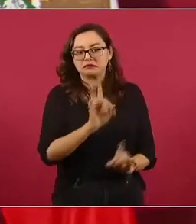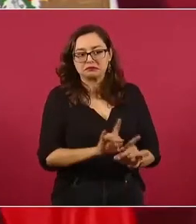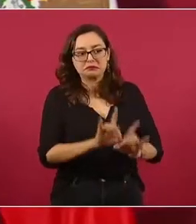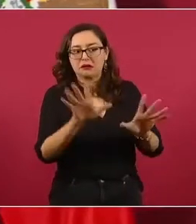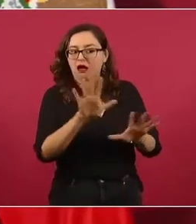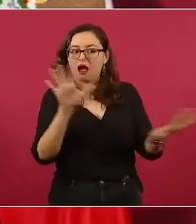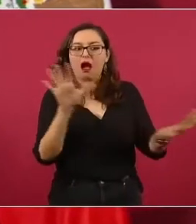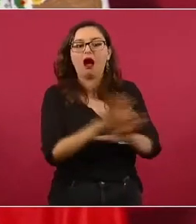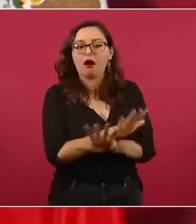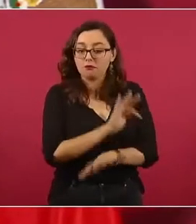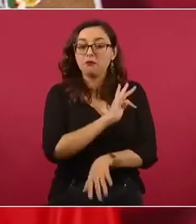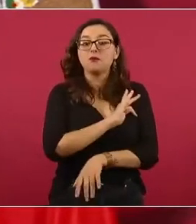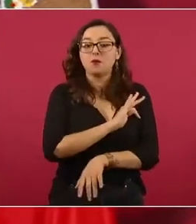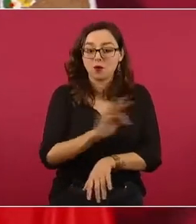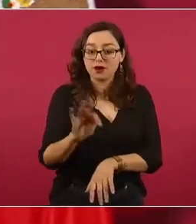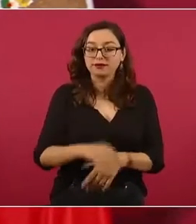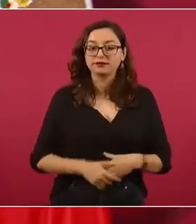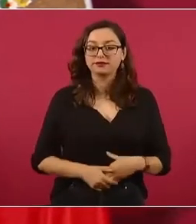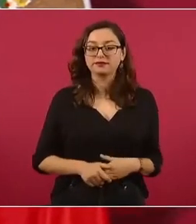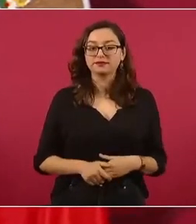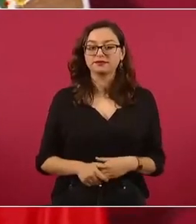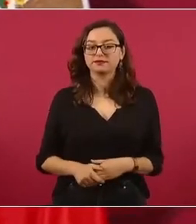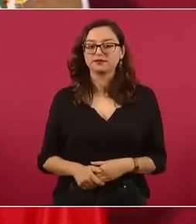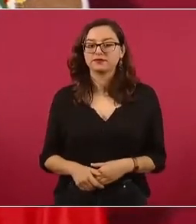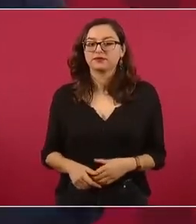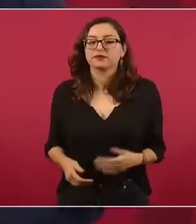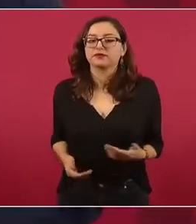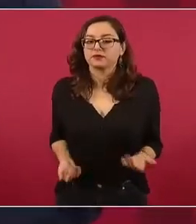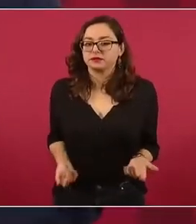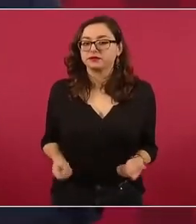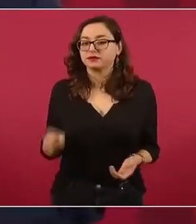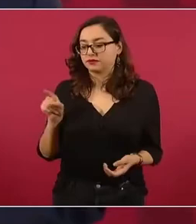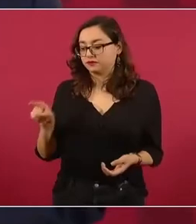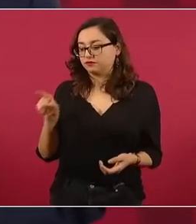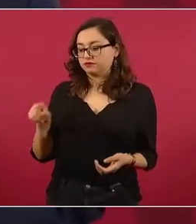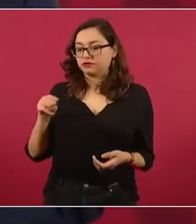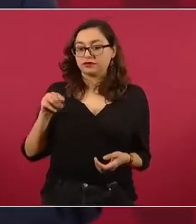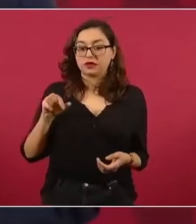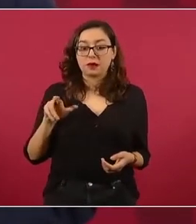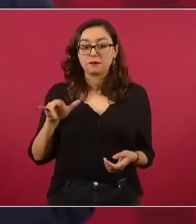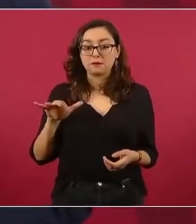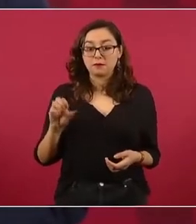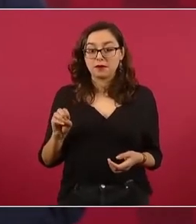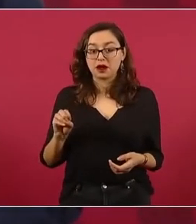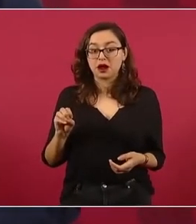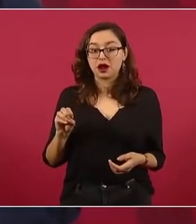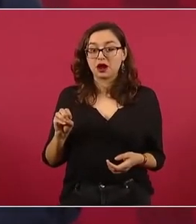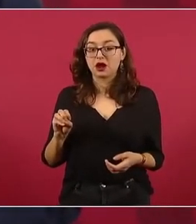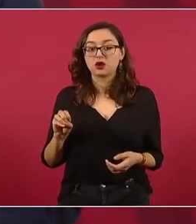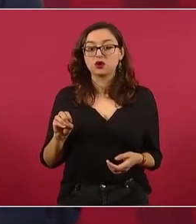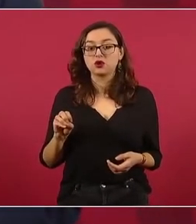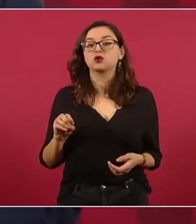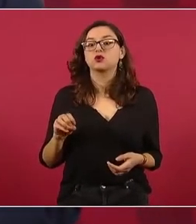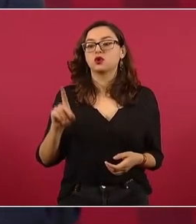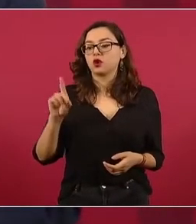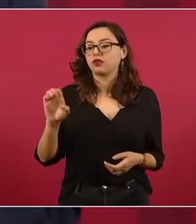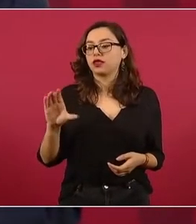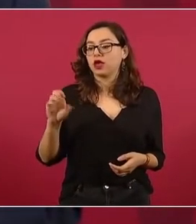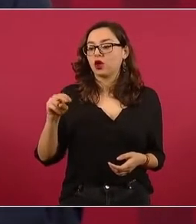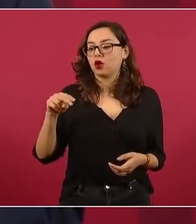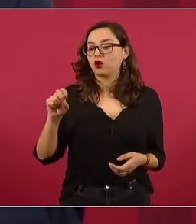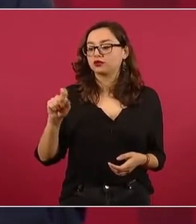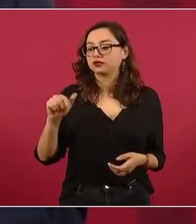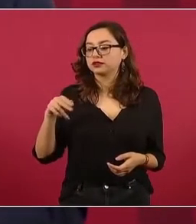Entonces, como venía del ITAM, de Constanzo, no